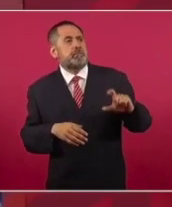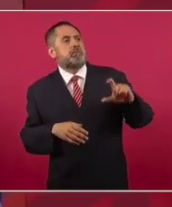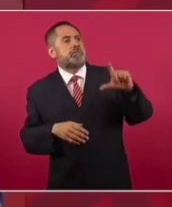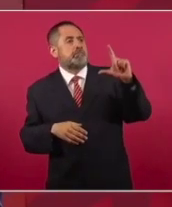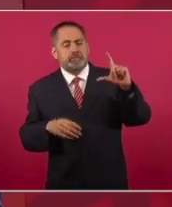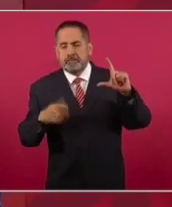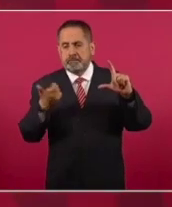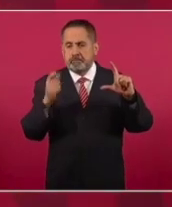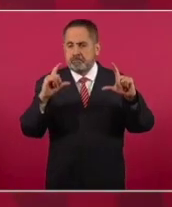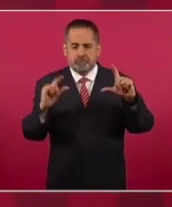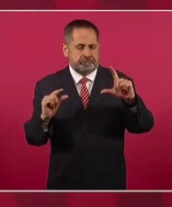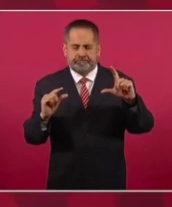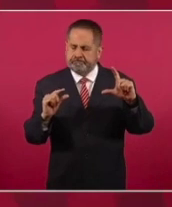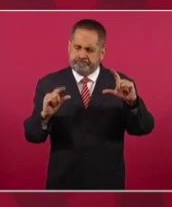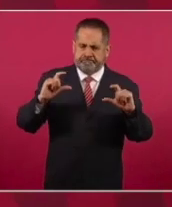resistido.